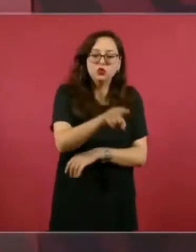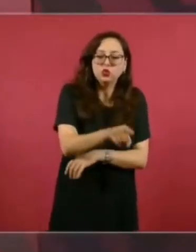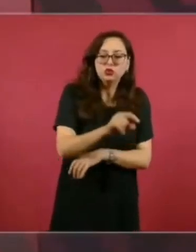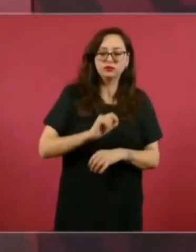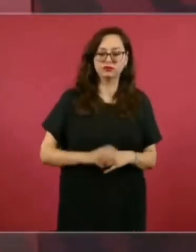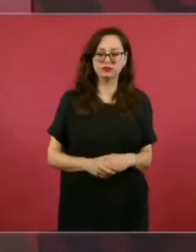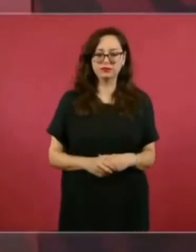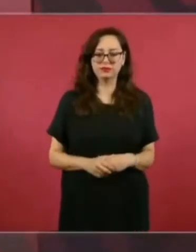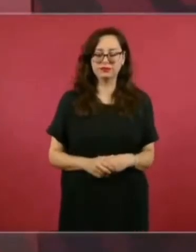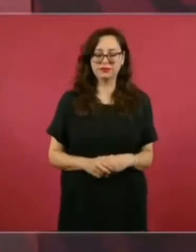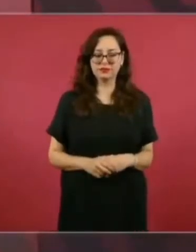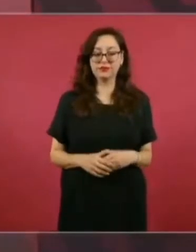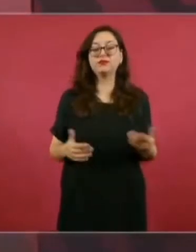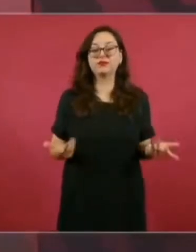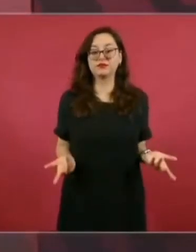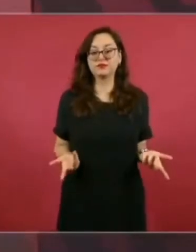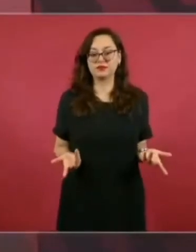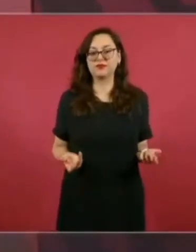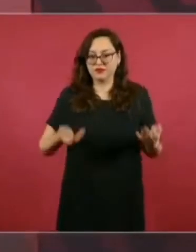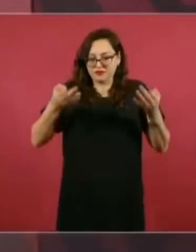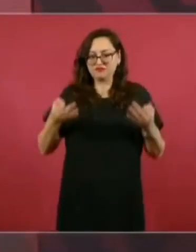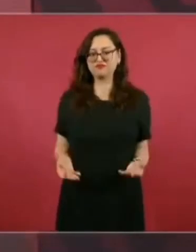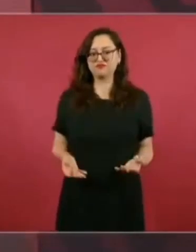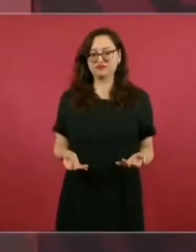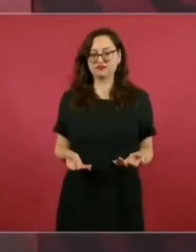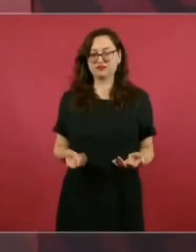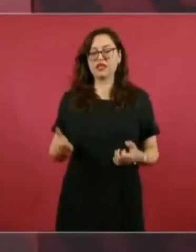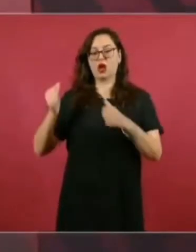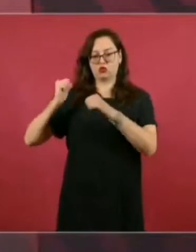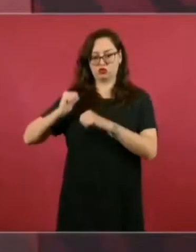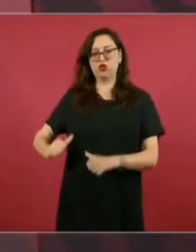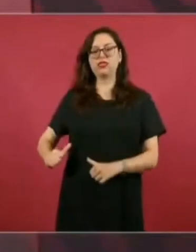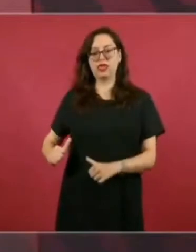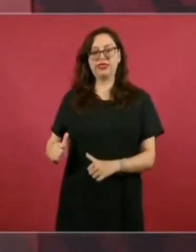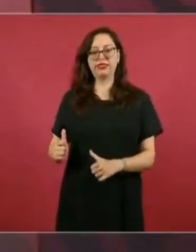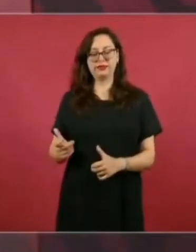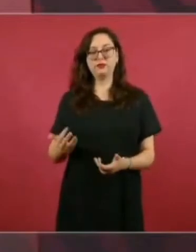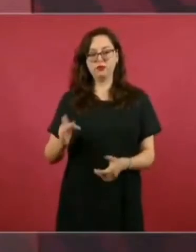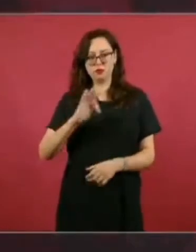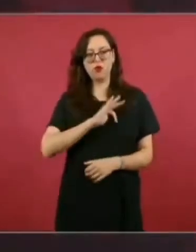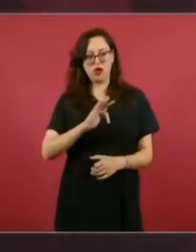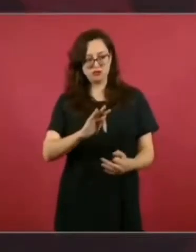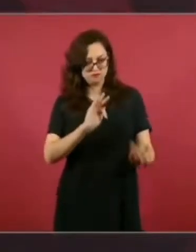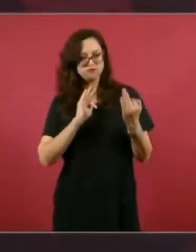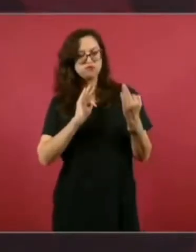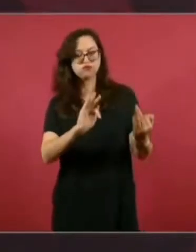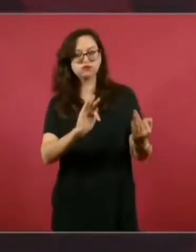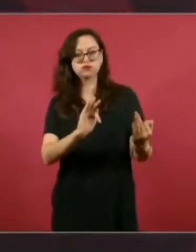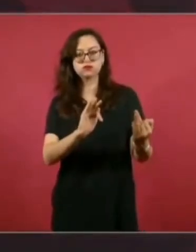Y eso, además de la autoridad, ¿qué